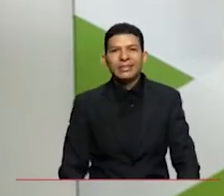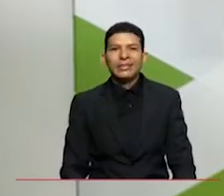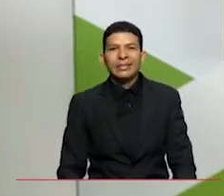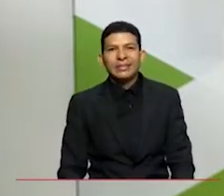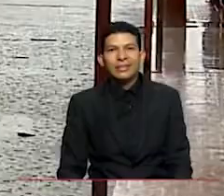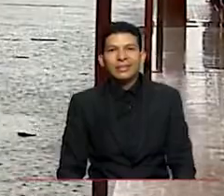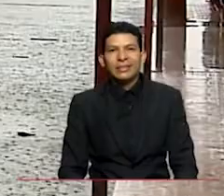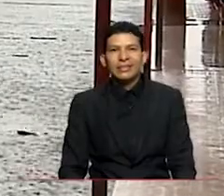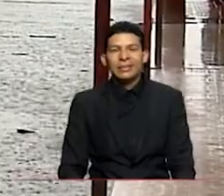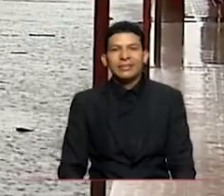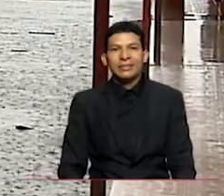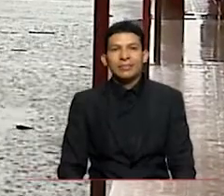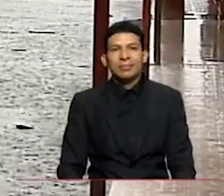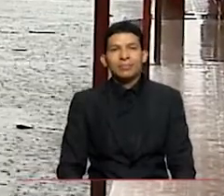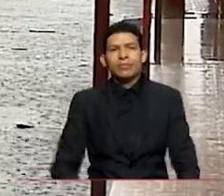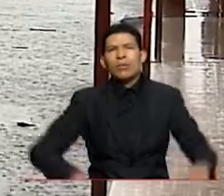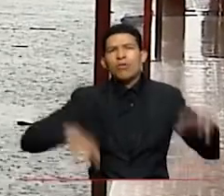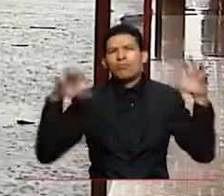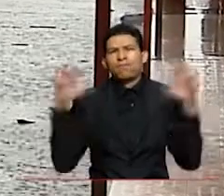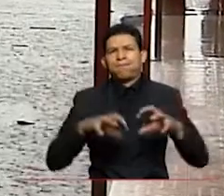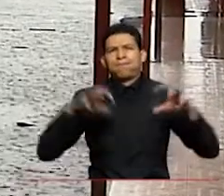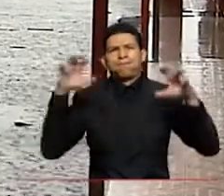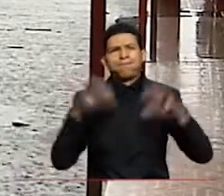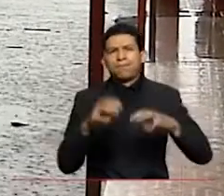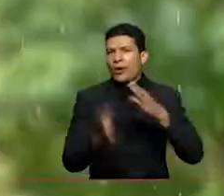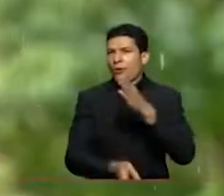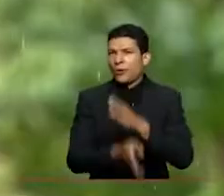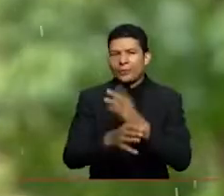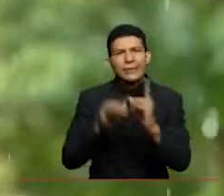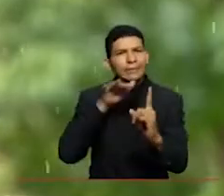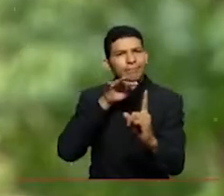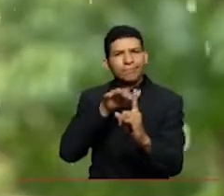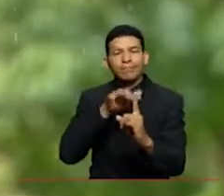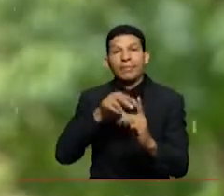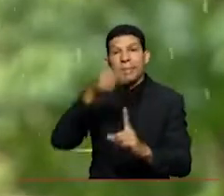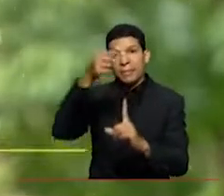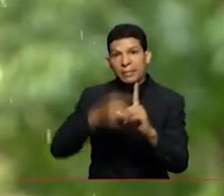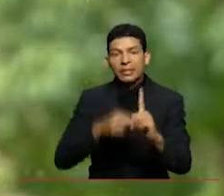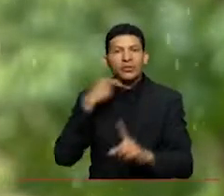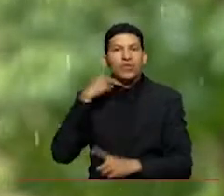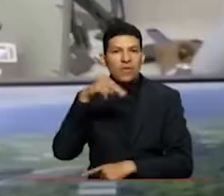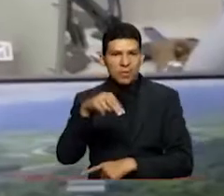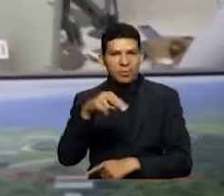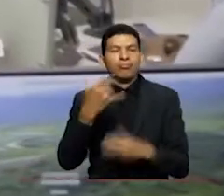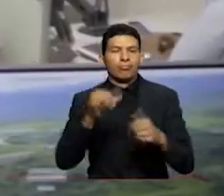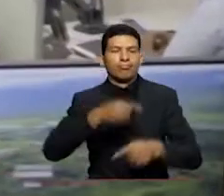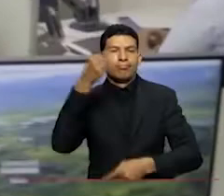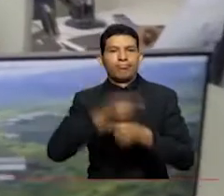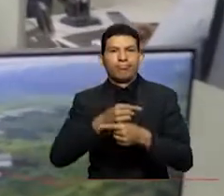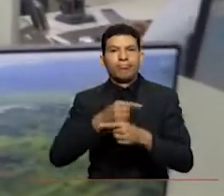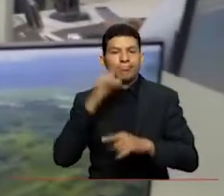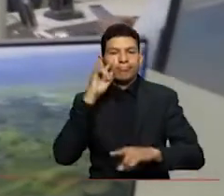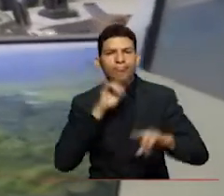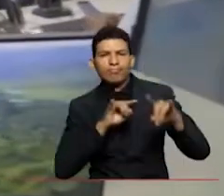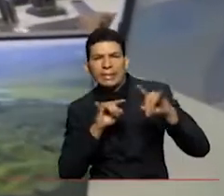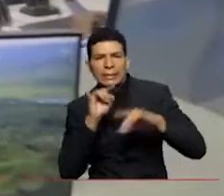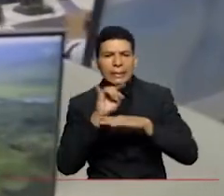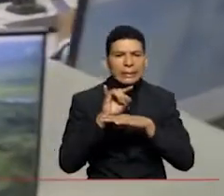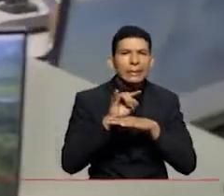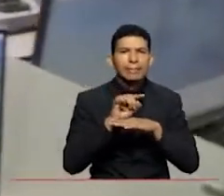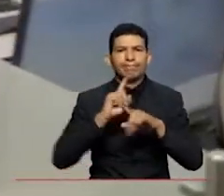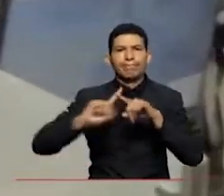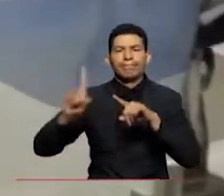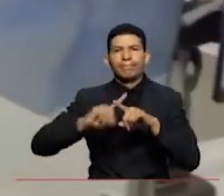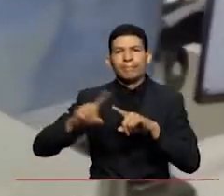el fenómeno de la niña seguirá incidiendo este mes de noviembre así lo confirman los monitoreos de las distintas agencias